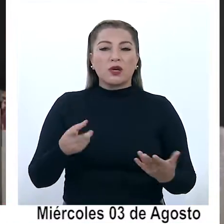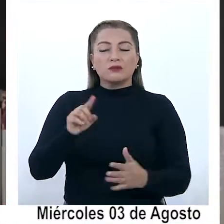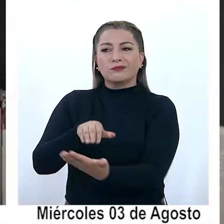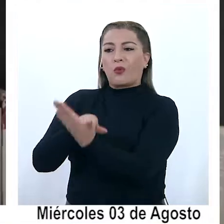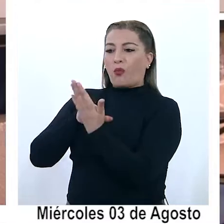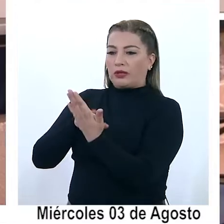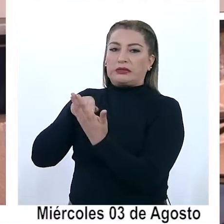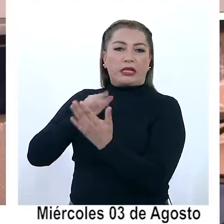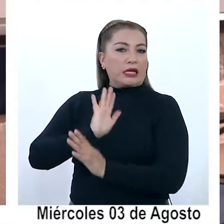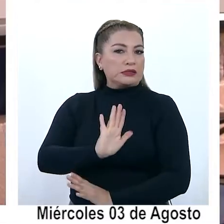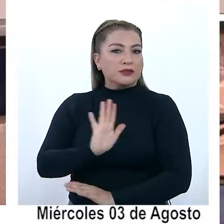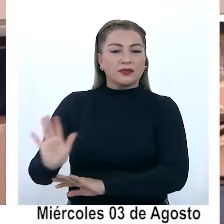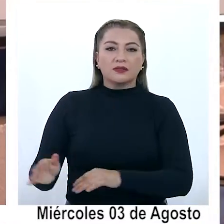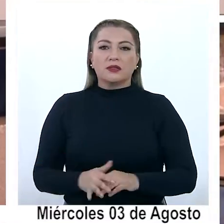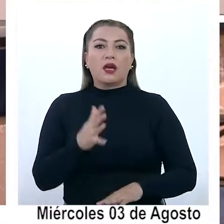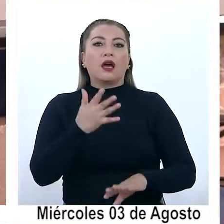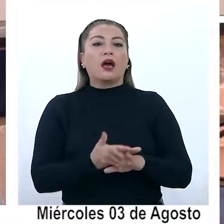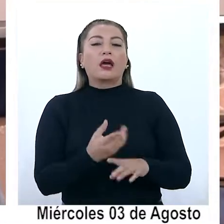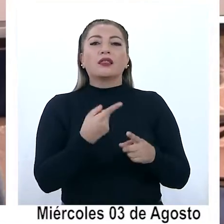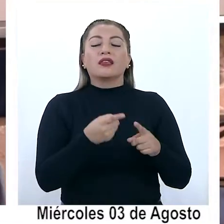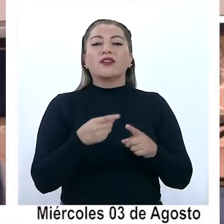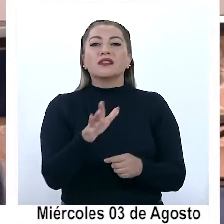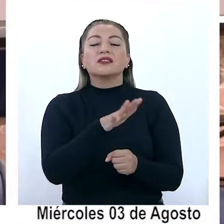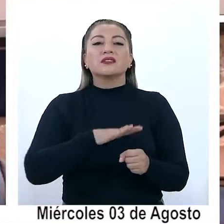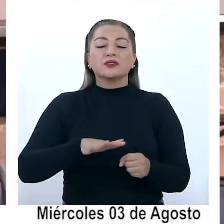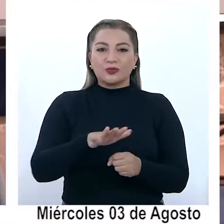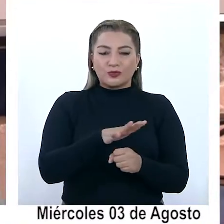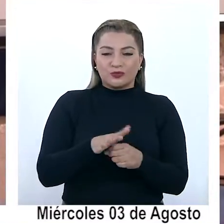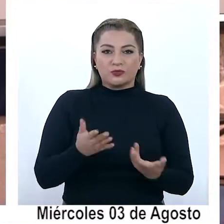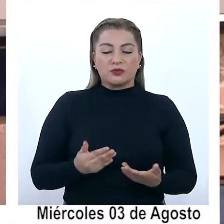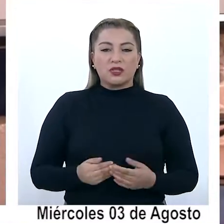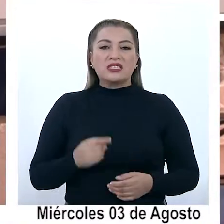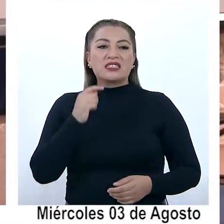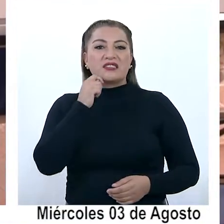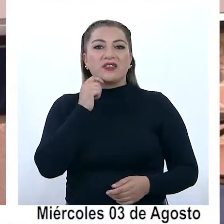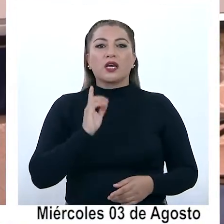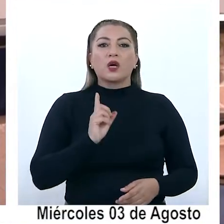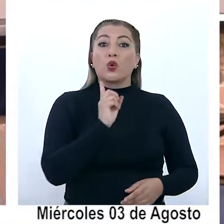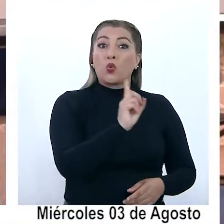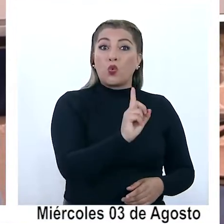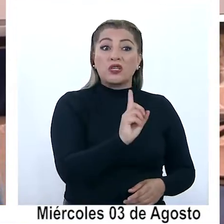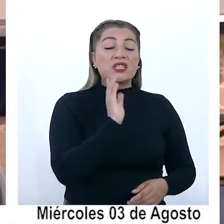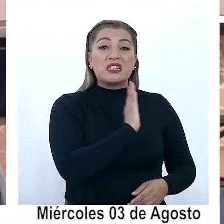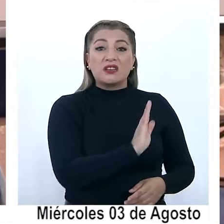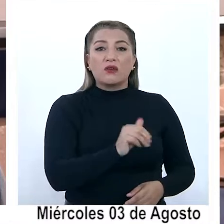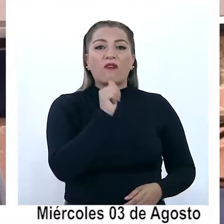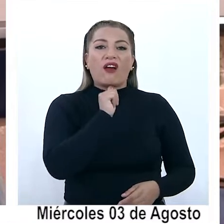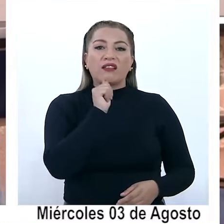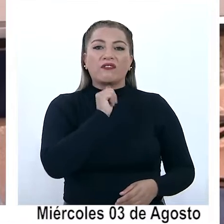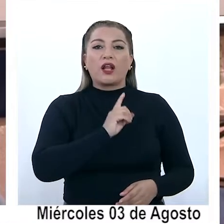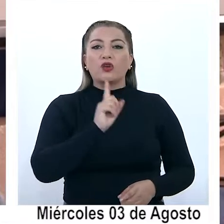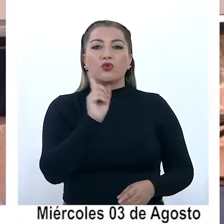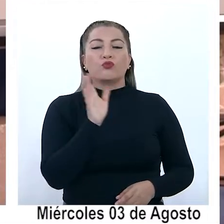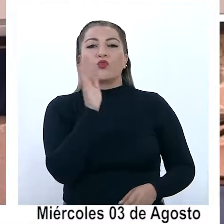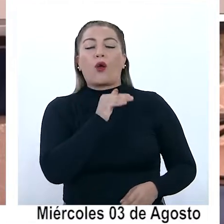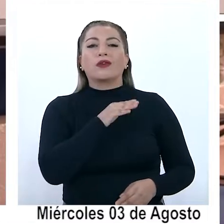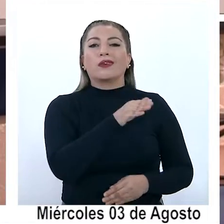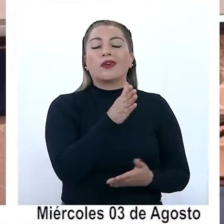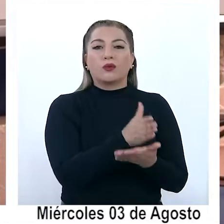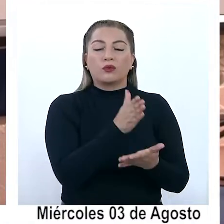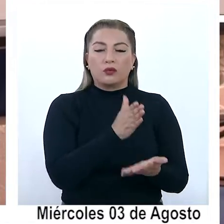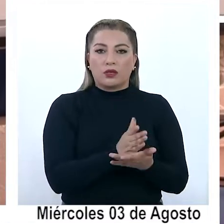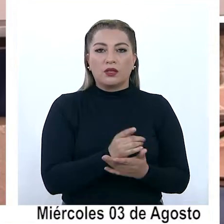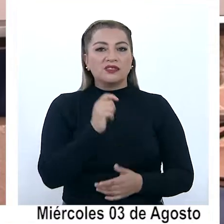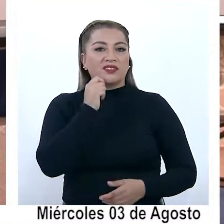reflejan que es así. Hay diferentes situaciones, como usted lo dice, no es que un mismo niño siempre esté faltando a clase, sino que las cifras